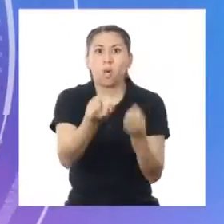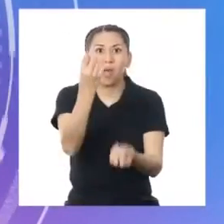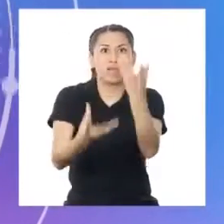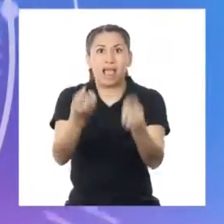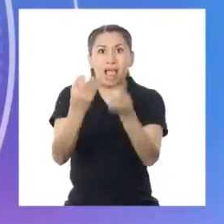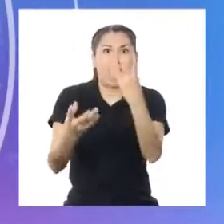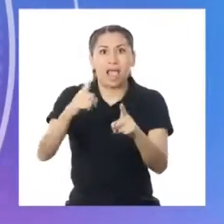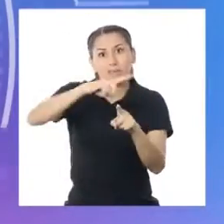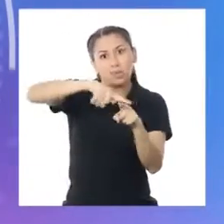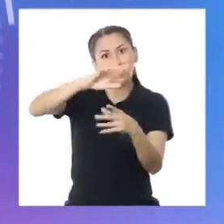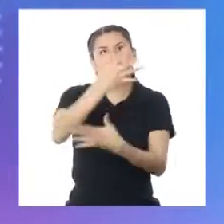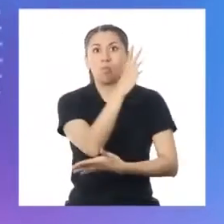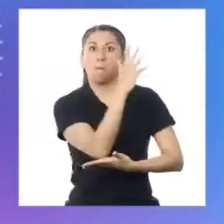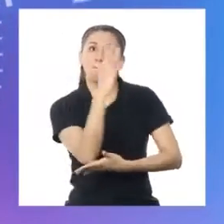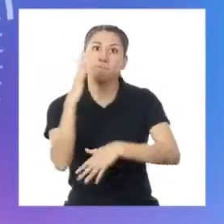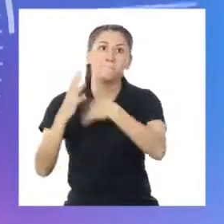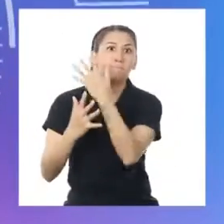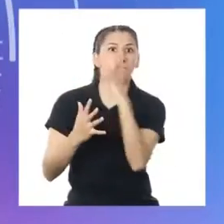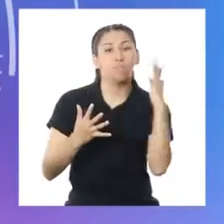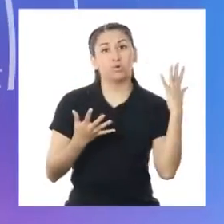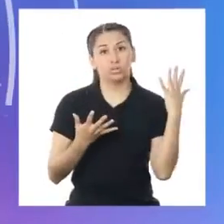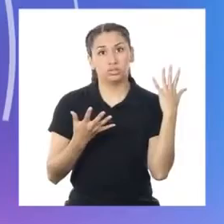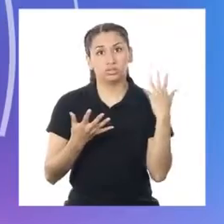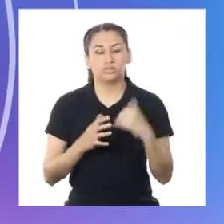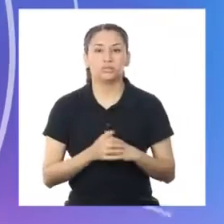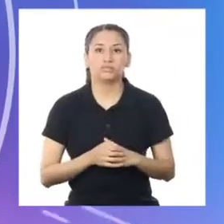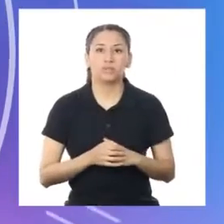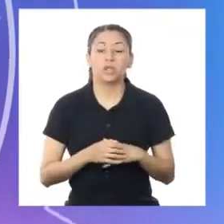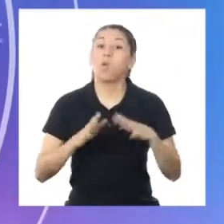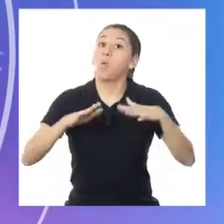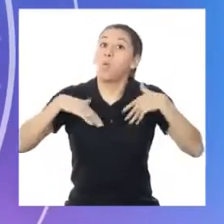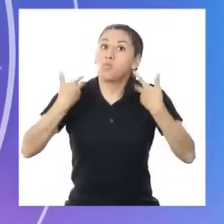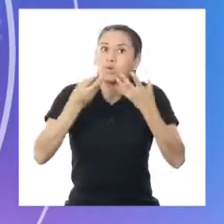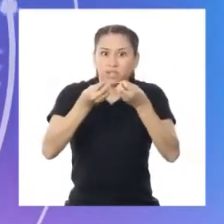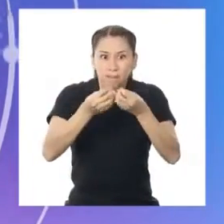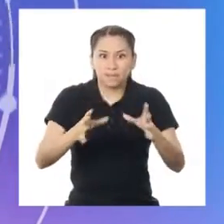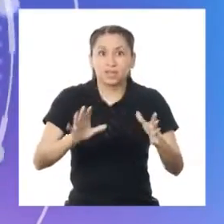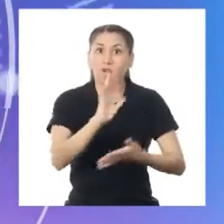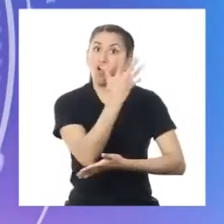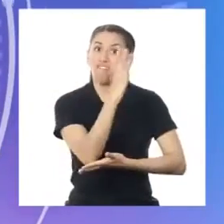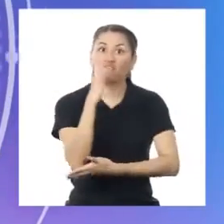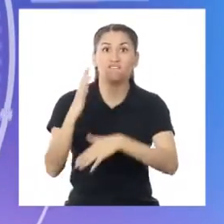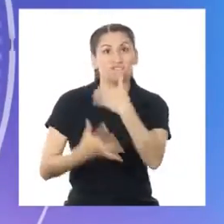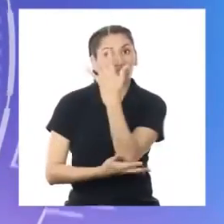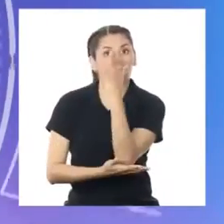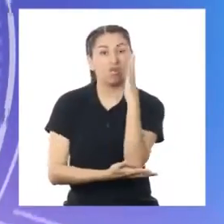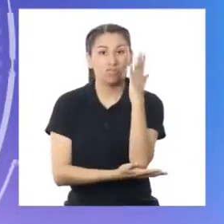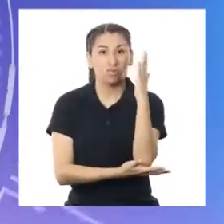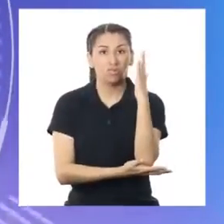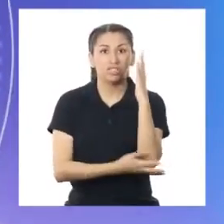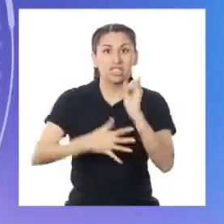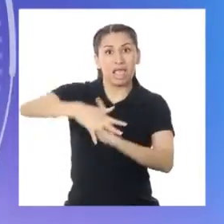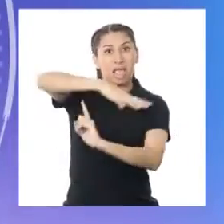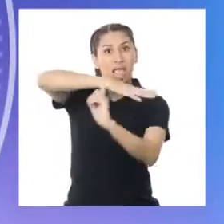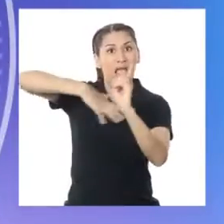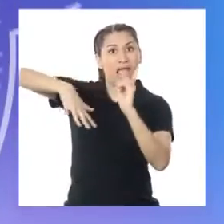consecuencias para nuestra biodiversidad. Se pueden llegar a perder bosques, afectar el ambiente